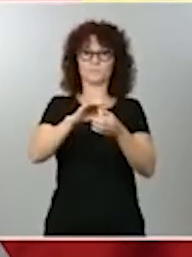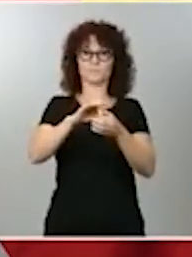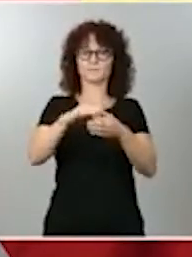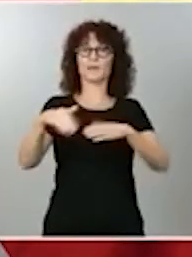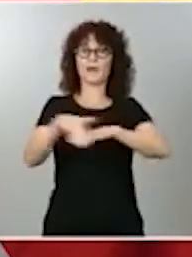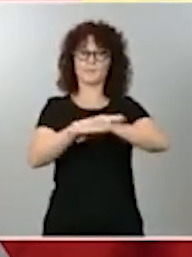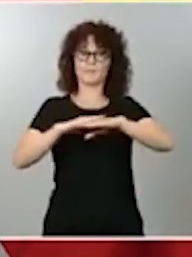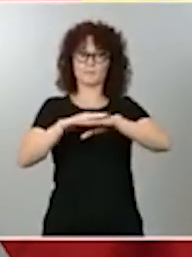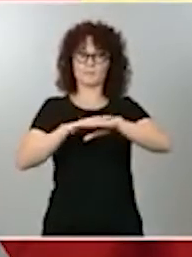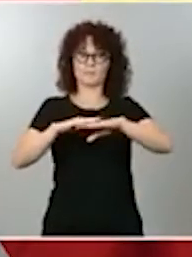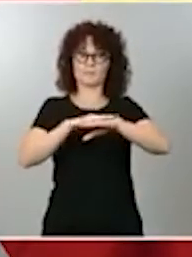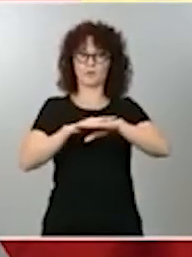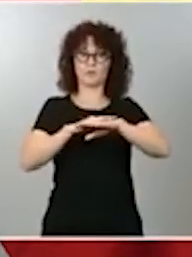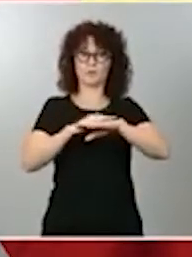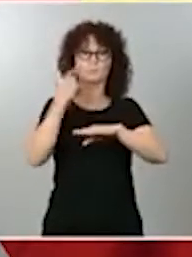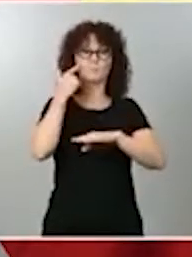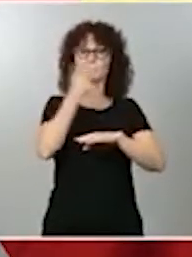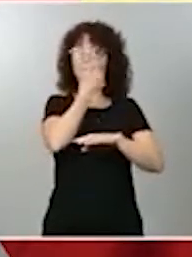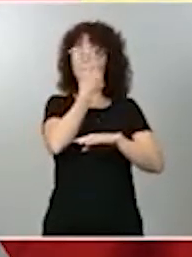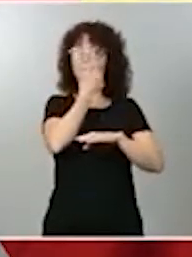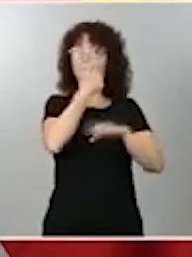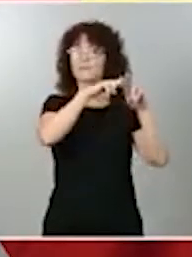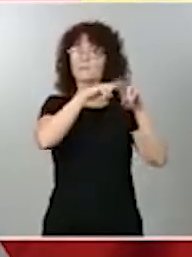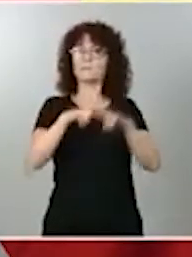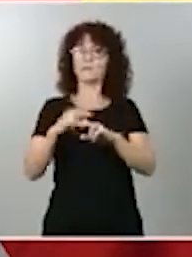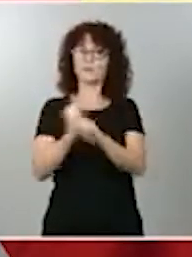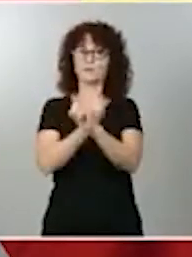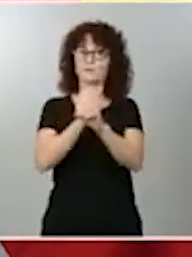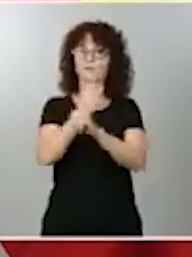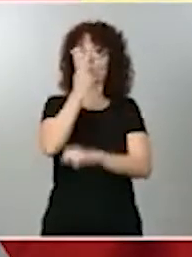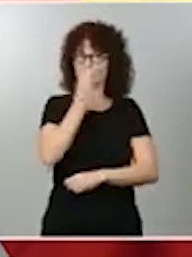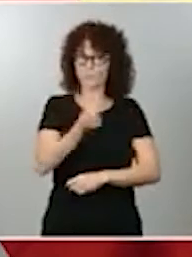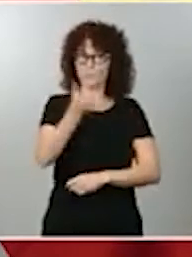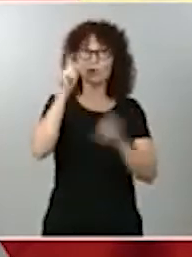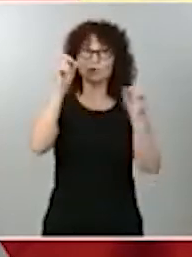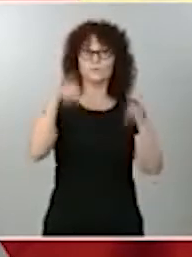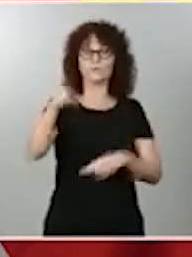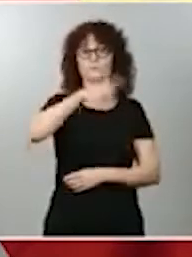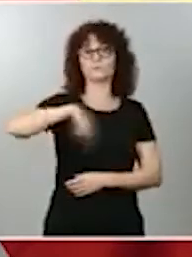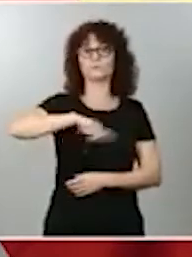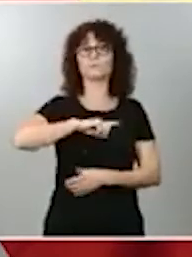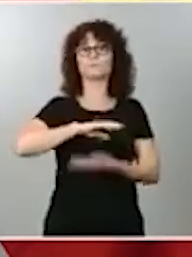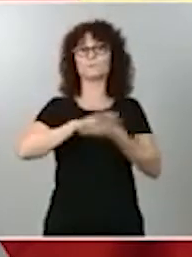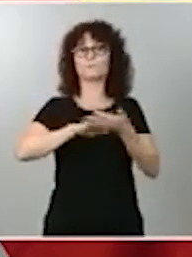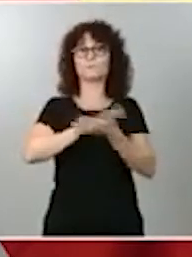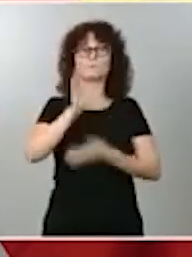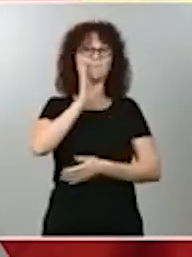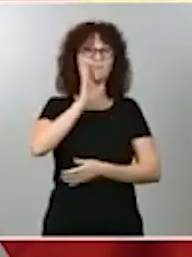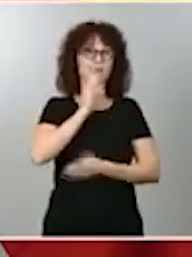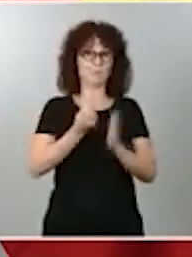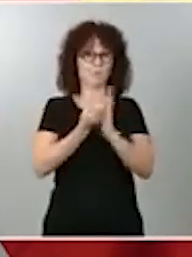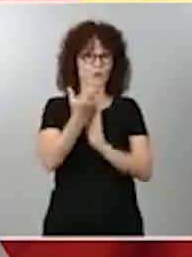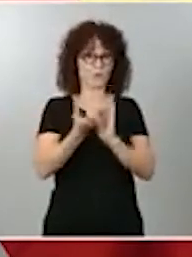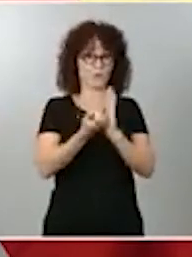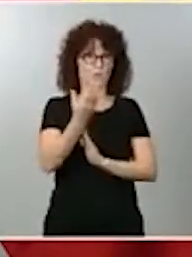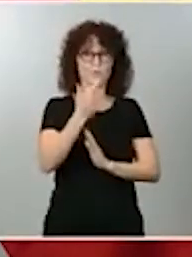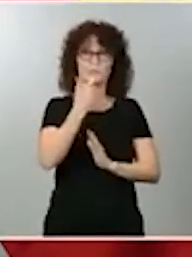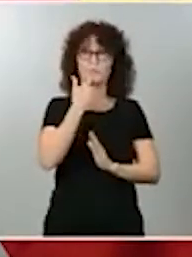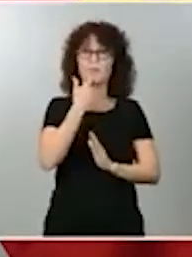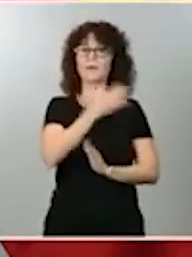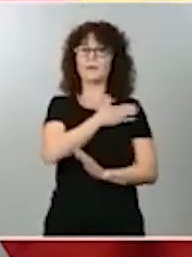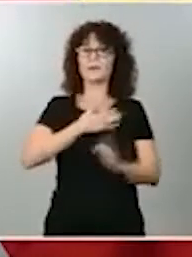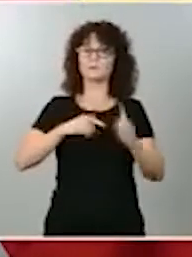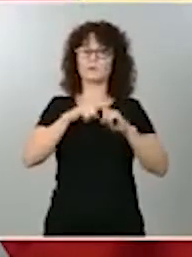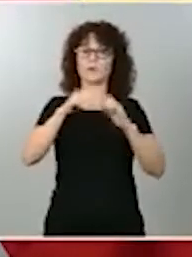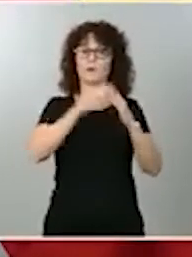inspección de trabajo. ¿Qué hacemos ahora mismo? Hacemos lo que decía María Jesús, la portavoz, afloramos la desigualdad y, por